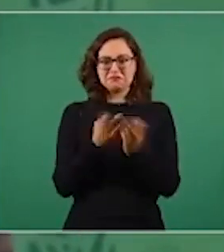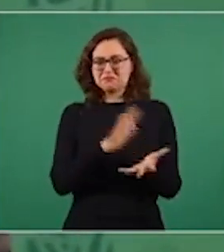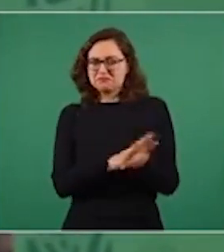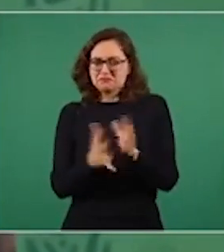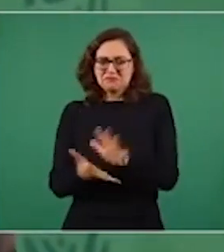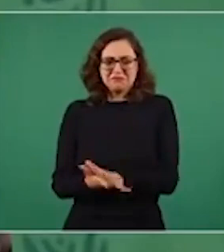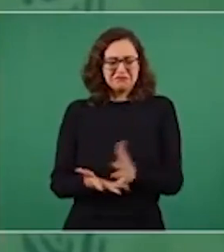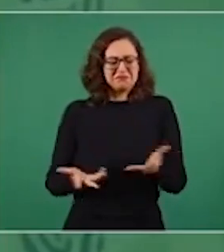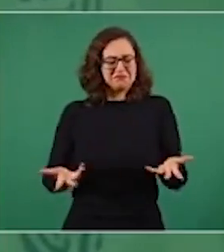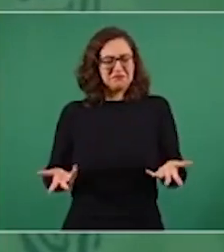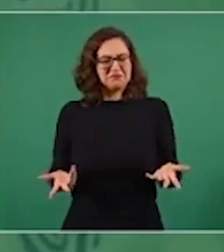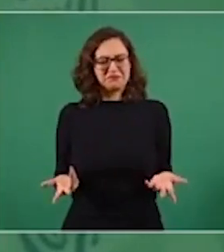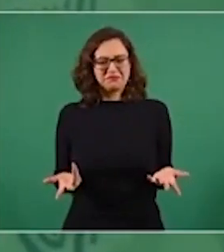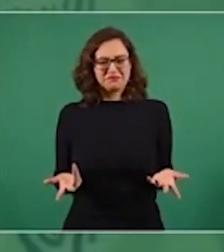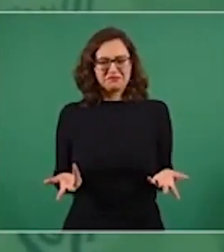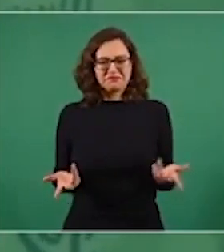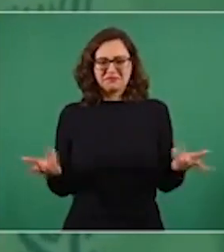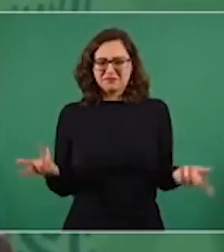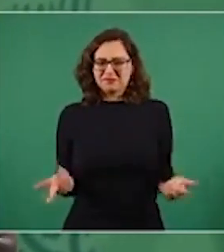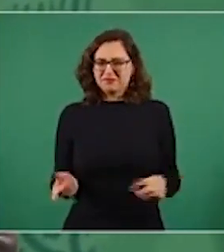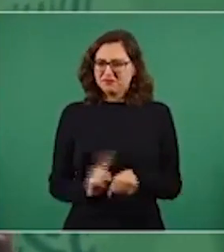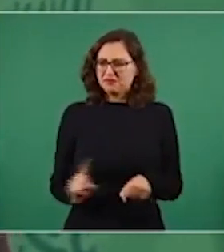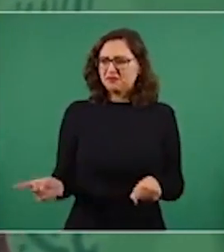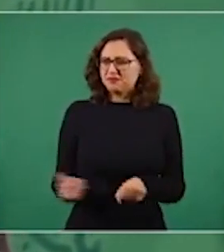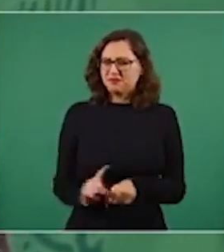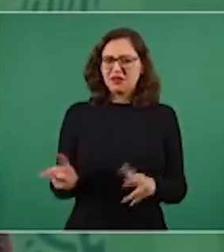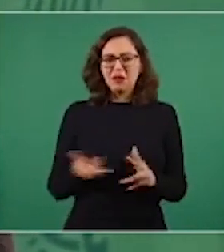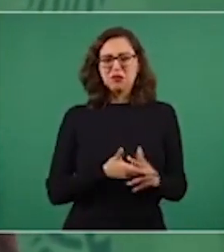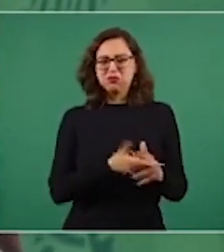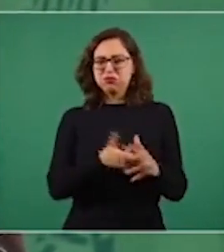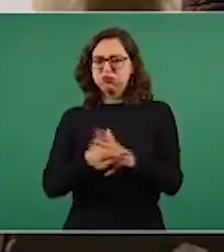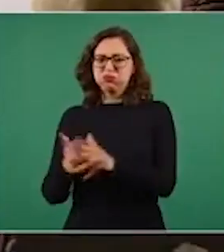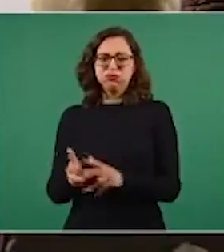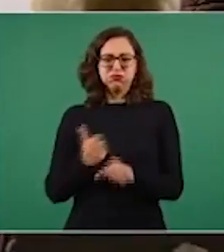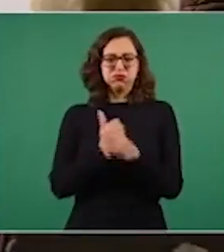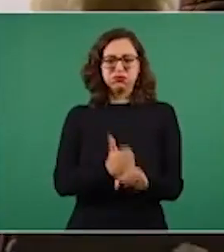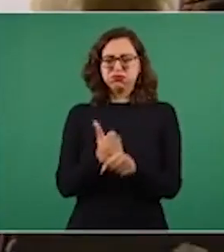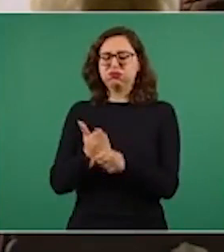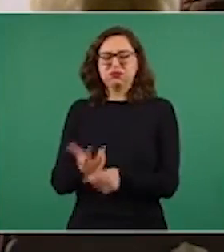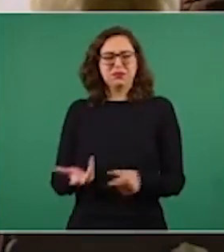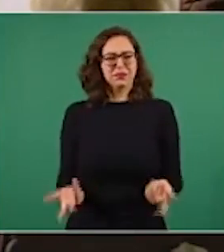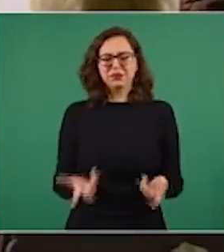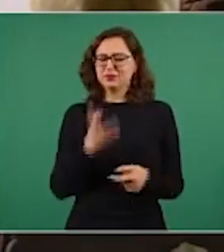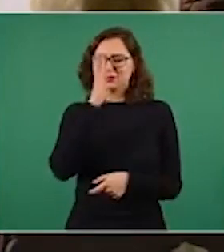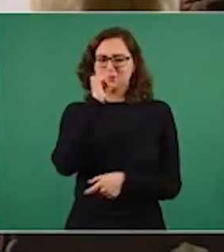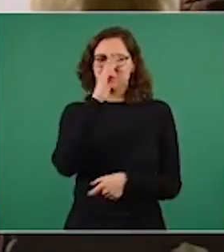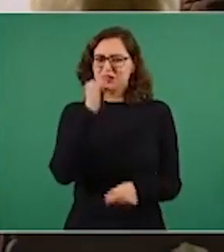se esté padeciendo de esta inseguridad de esta violencia